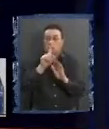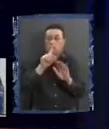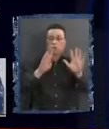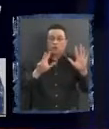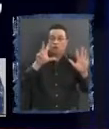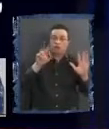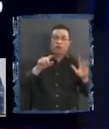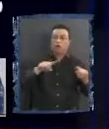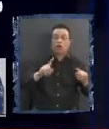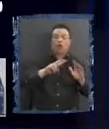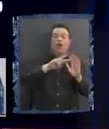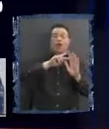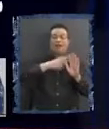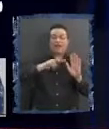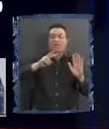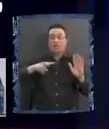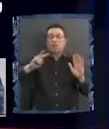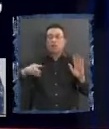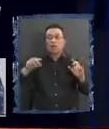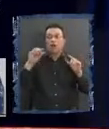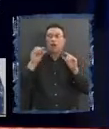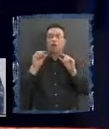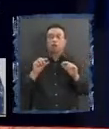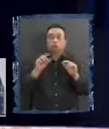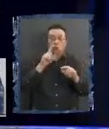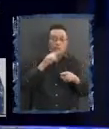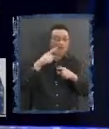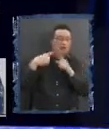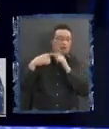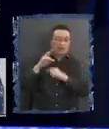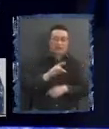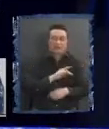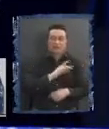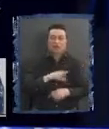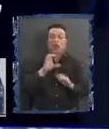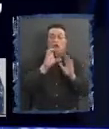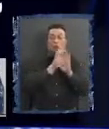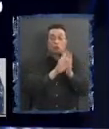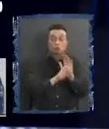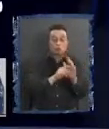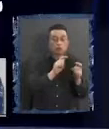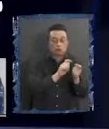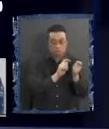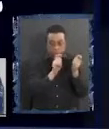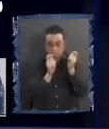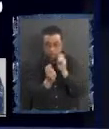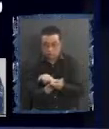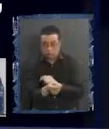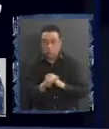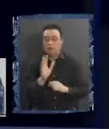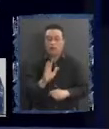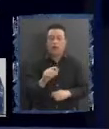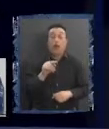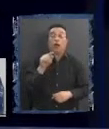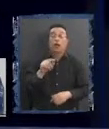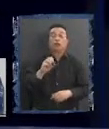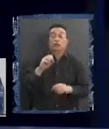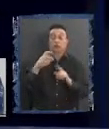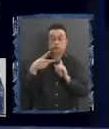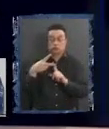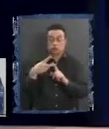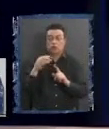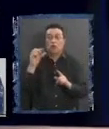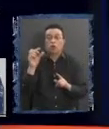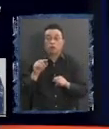reformada como pocos en la historia de Chile es una constitución que ha mutado pero vamos al segundo transitoria